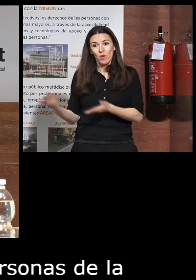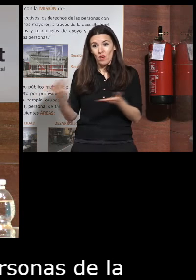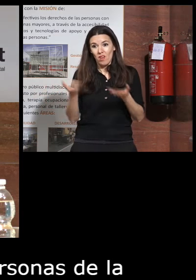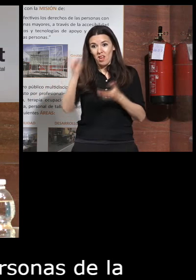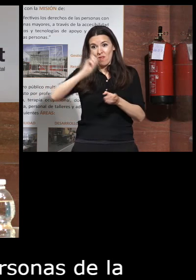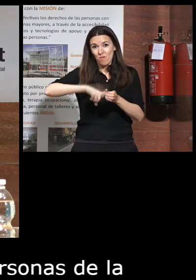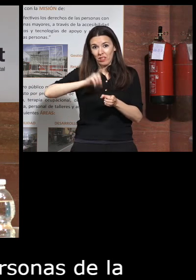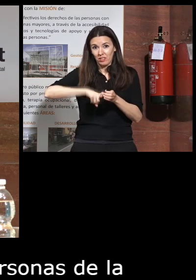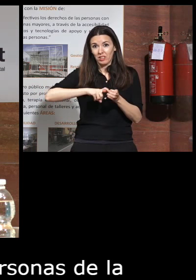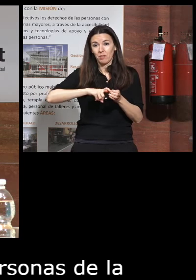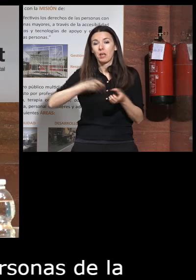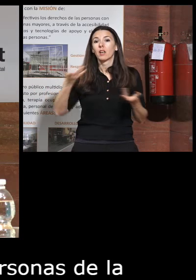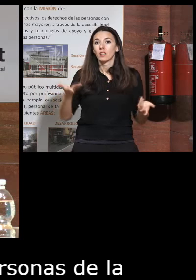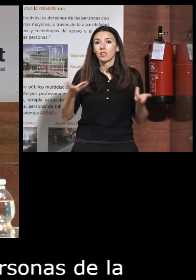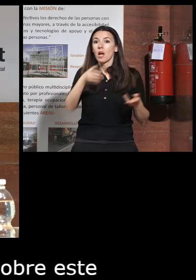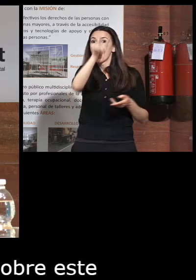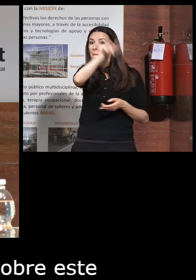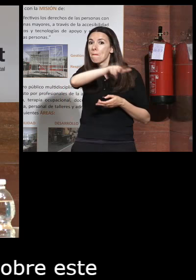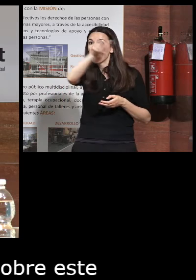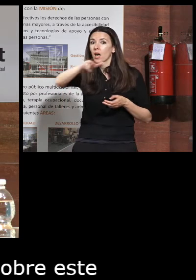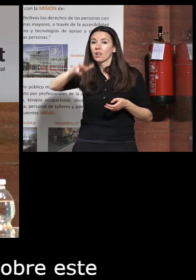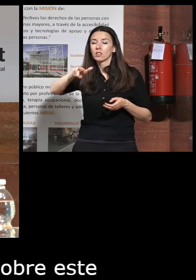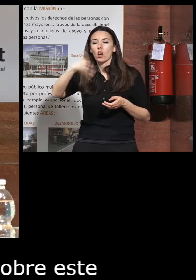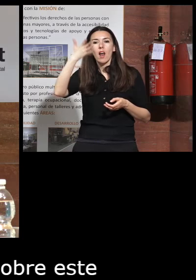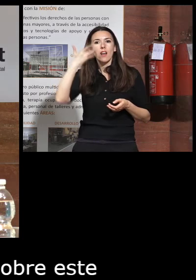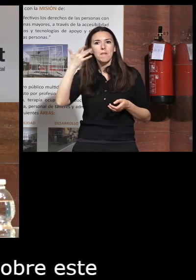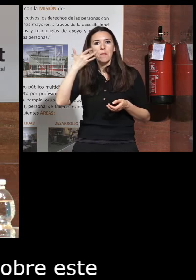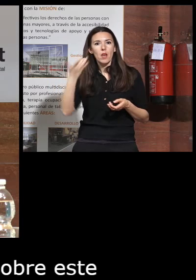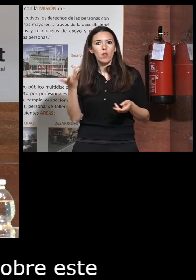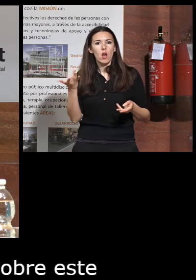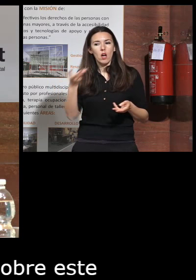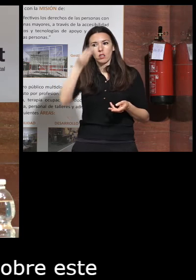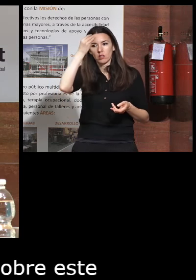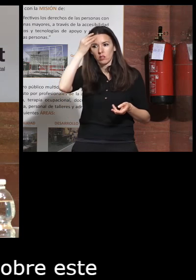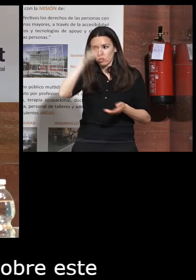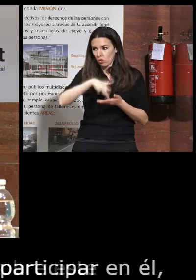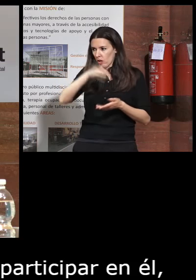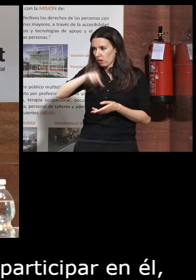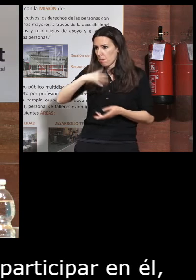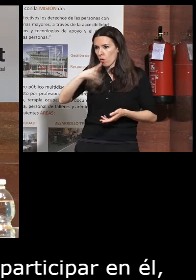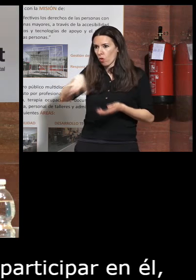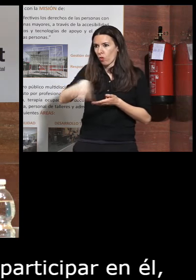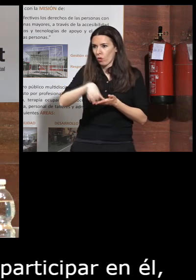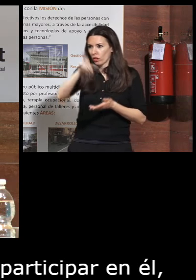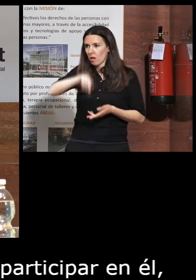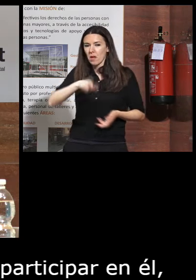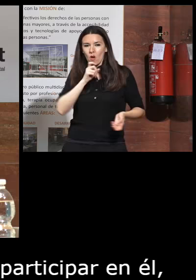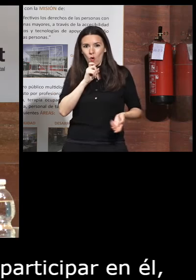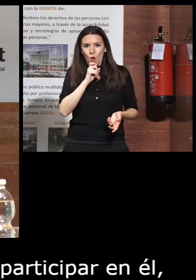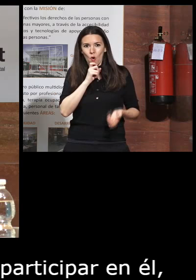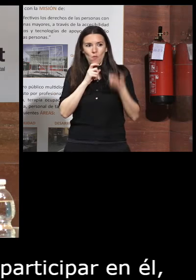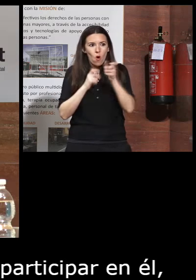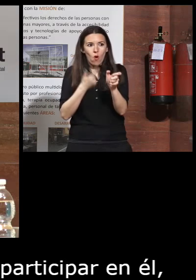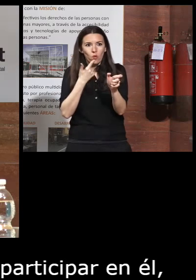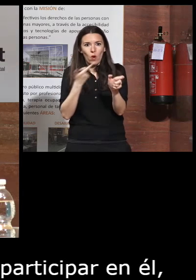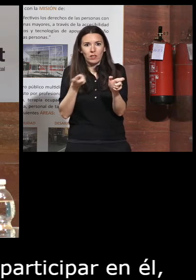participar en él era que las personas de la limpieza creo que está bien dicho también porque yo dudo a veces también ¿no? de cómo tipificar